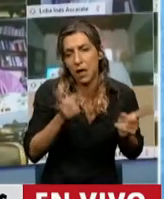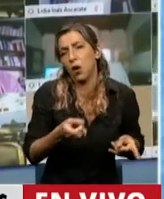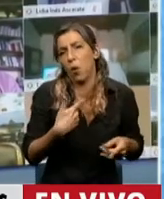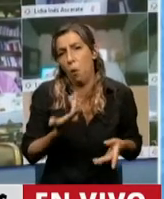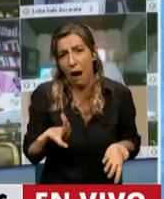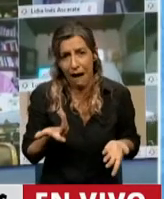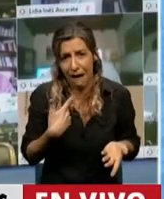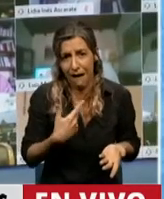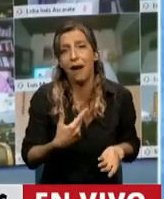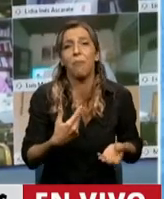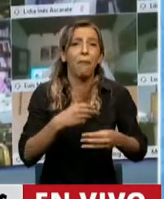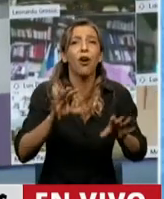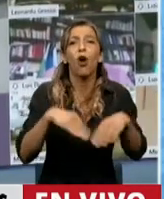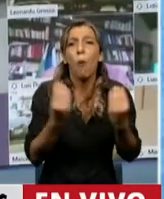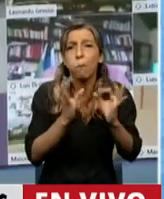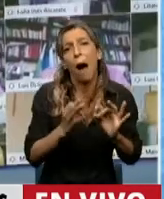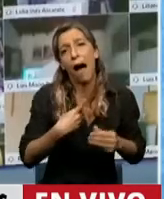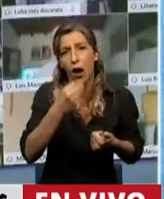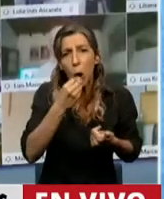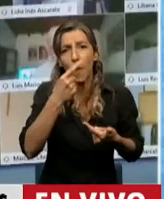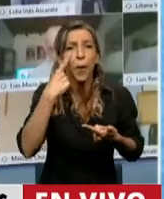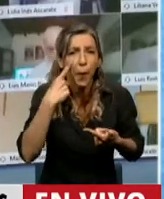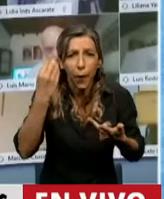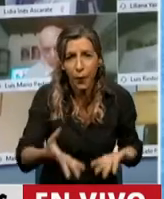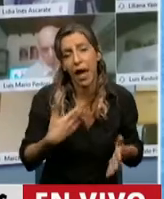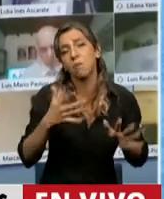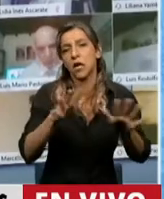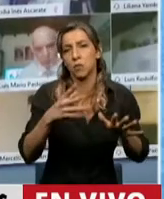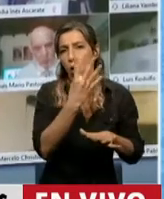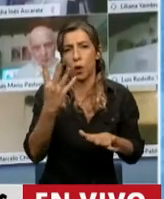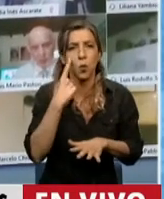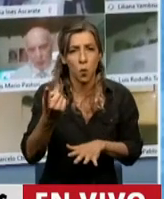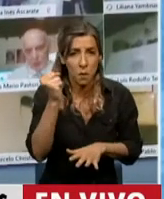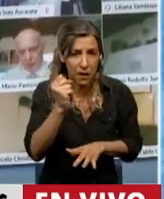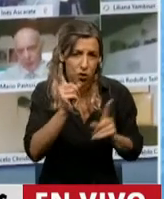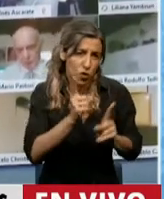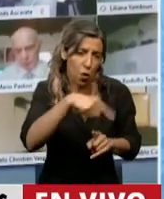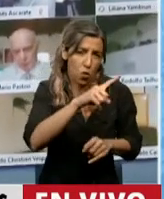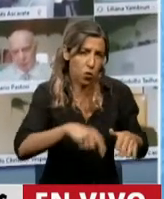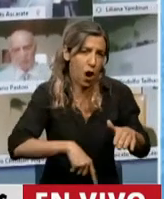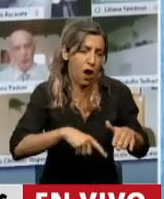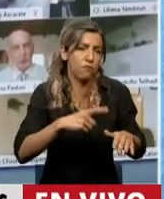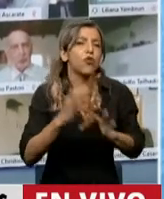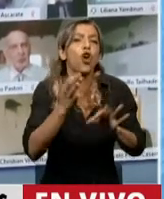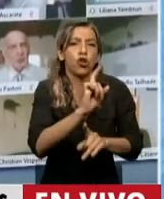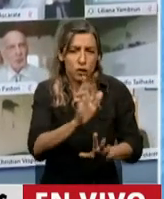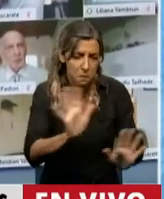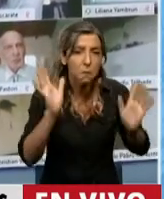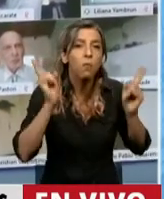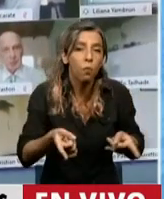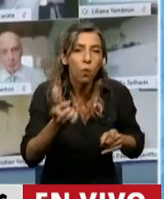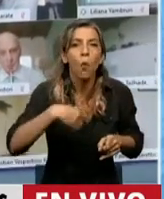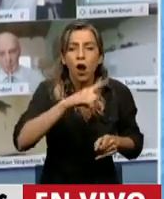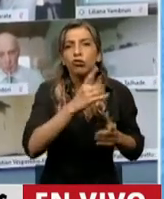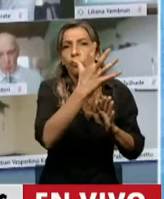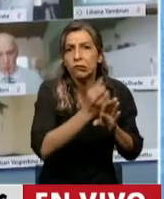básica del jubilado que hoy se calcula en 44.000 pesos para darle a los que están en el